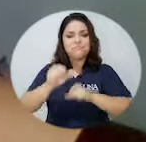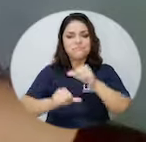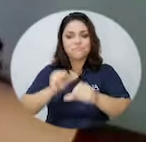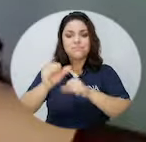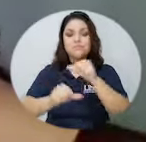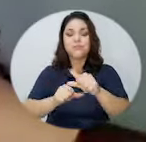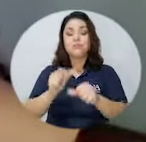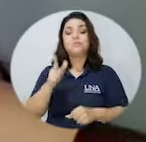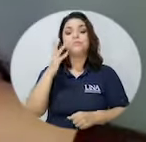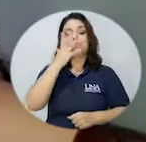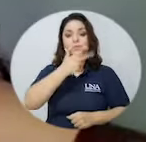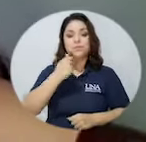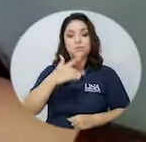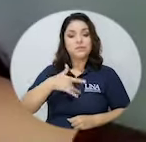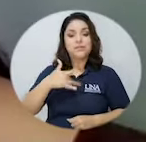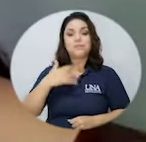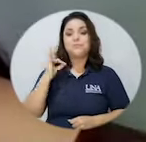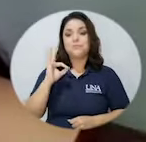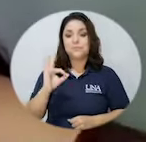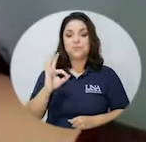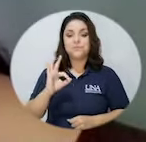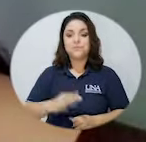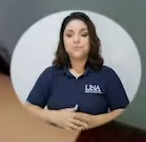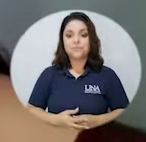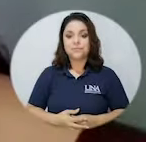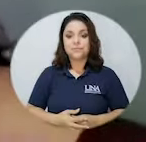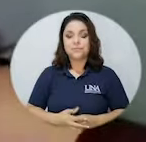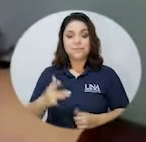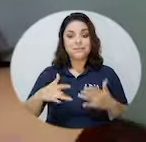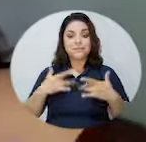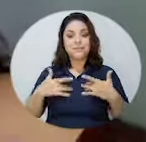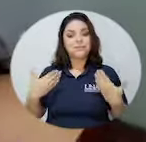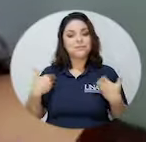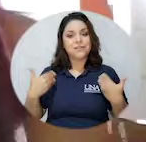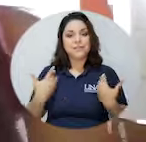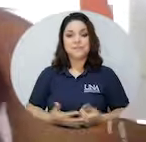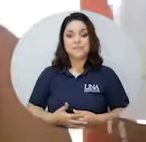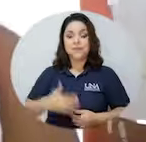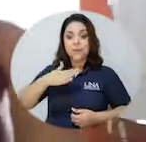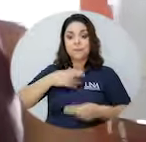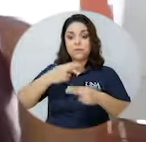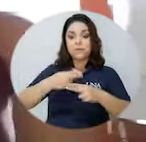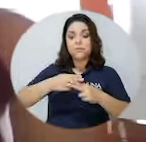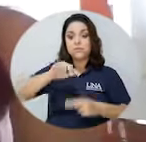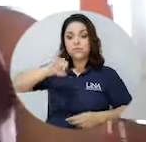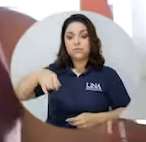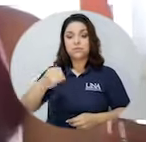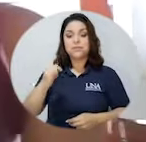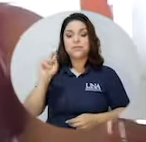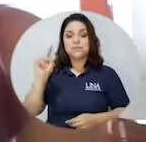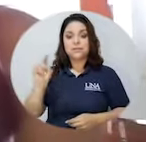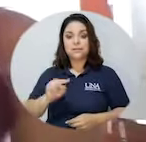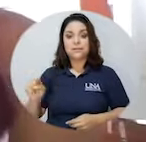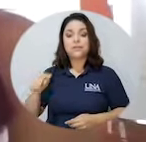esfuerzo, es muy bonito, se siente muy bien y me siento muy feliz. Mi nombre es Jocelyn Zapata,